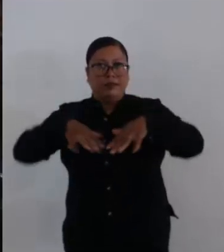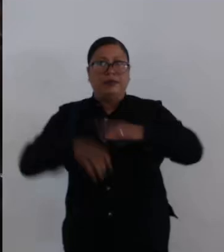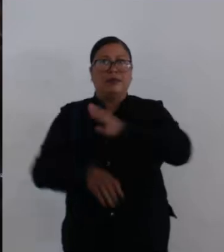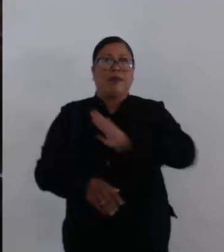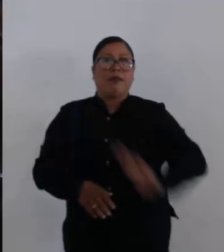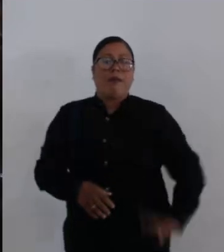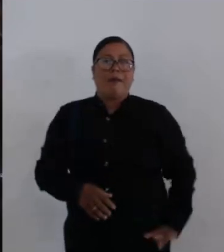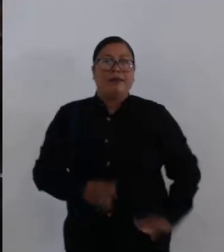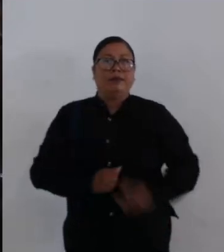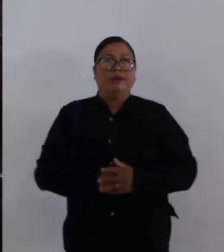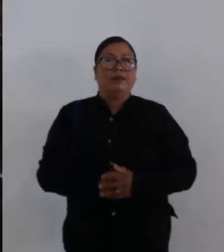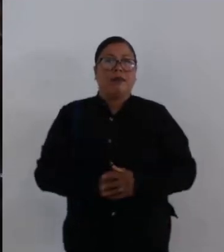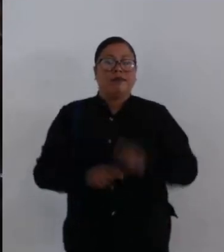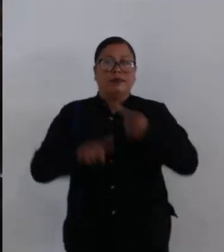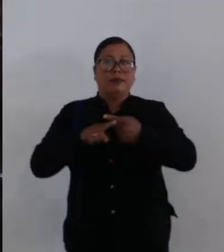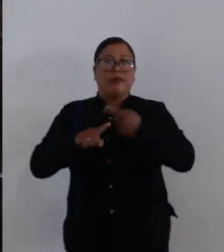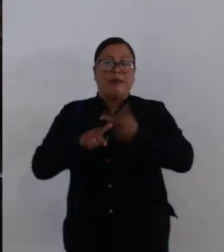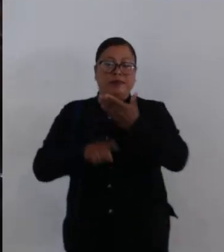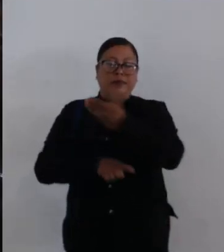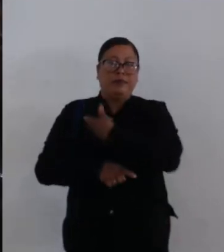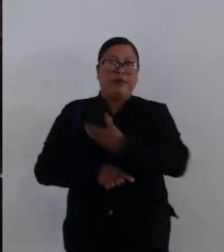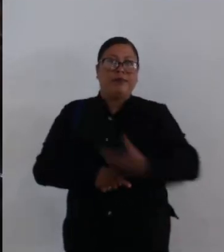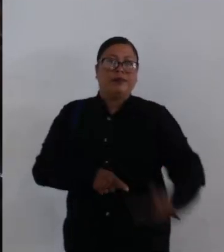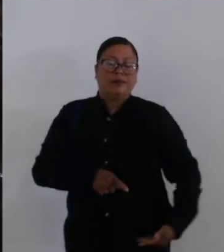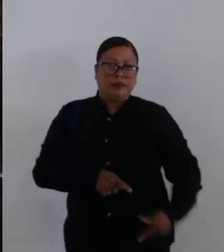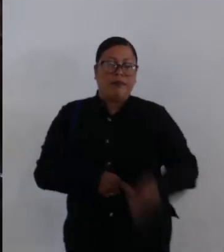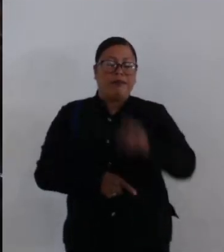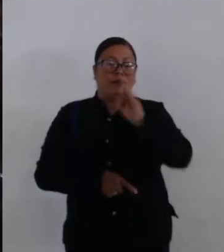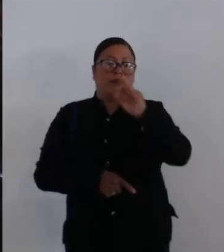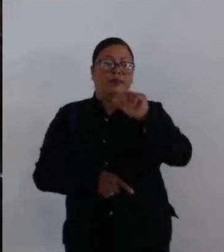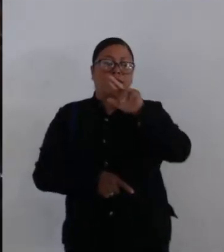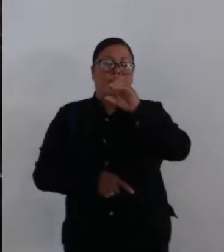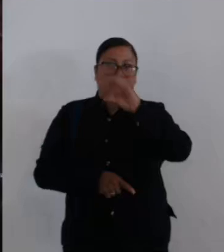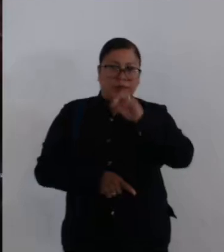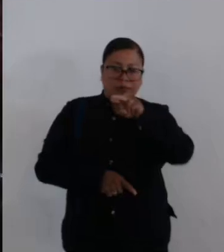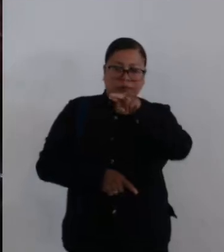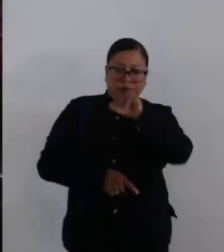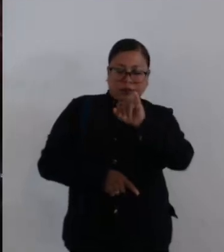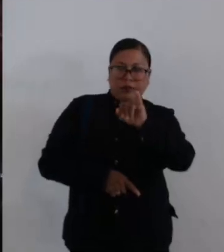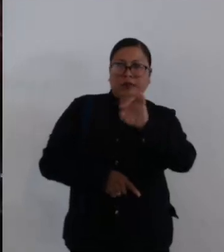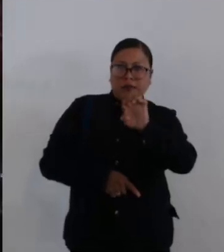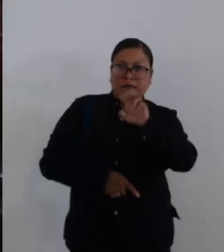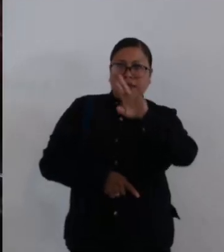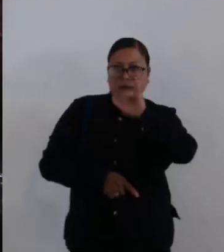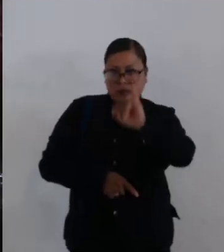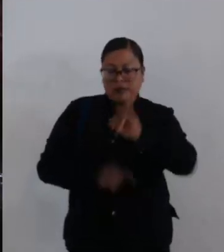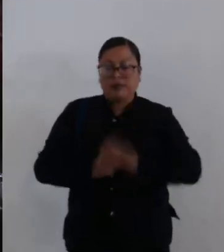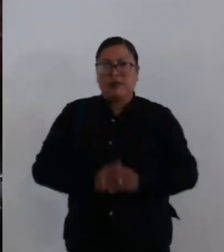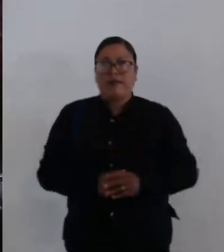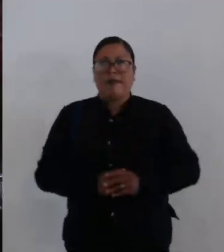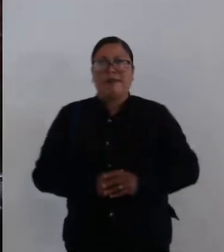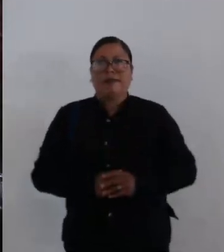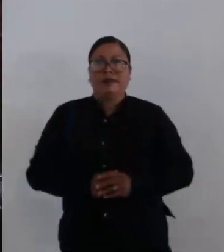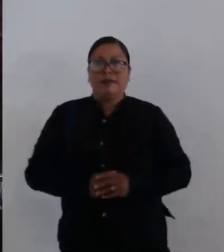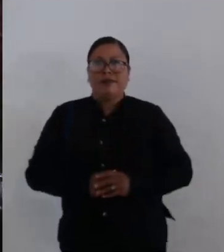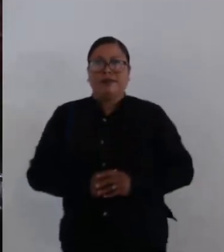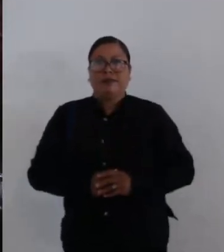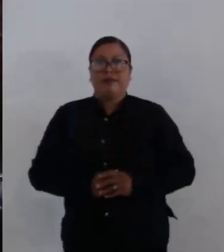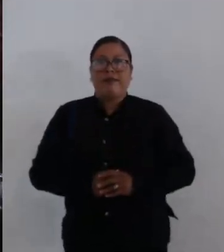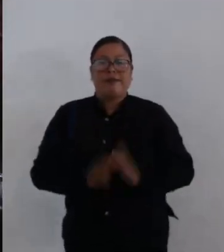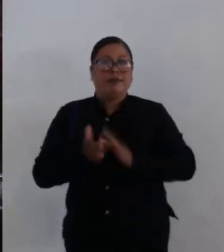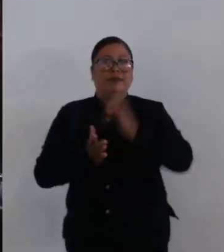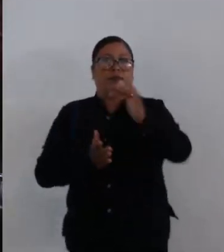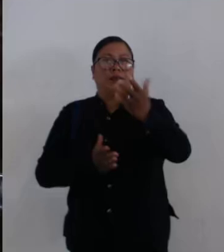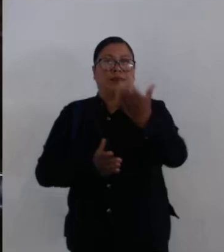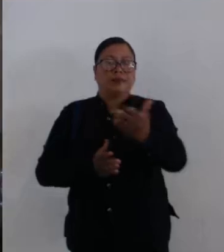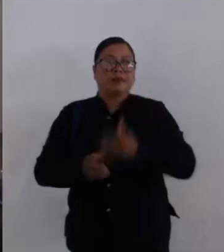ordinaria de Cabildo por el Presidente Municipal Constitucional, Francisco Martínez Neri. Muchas gracias.